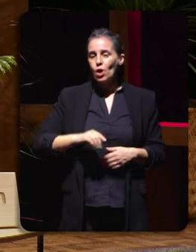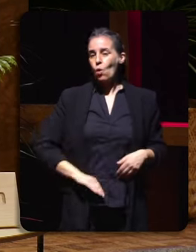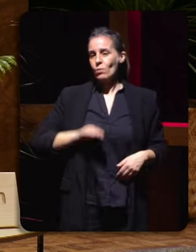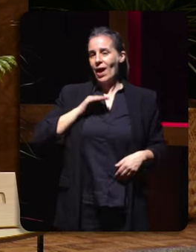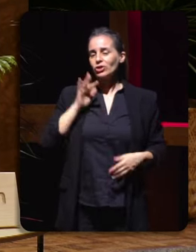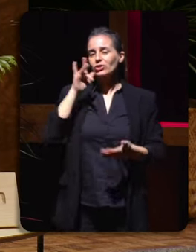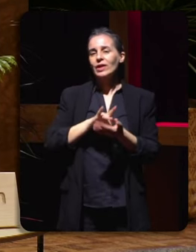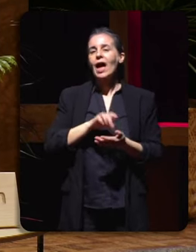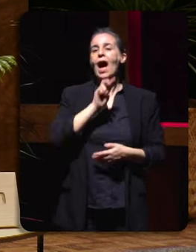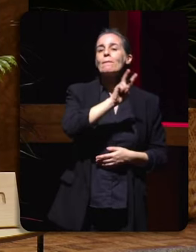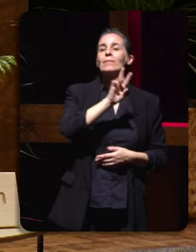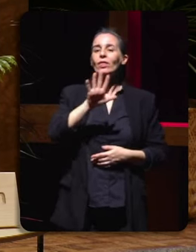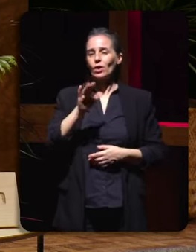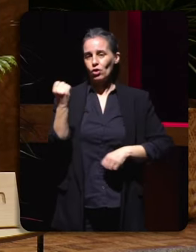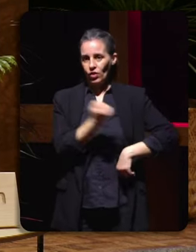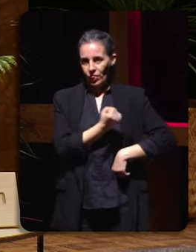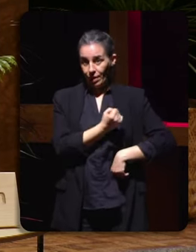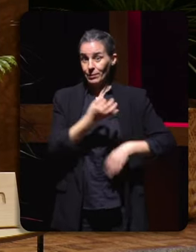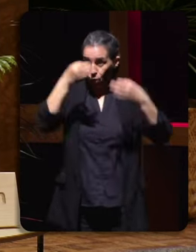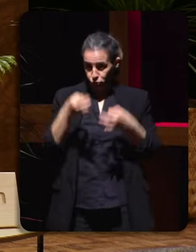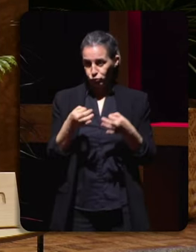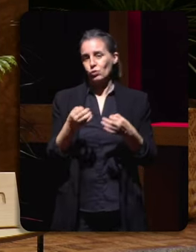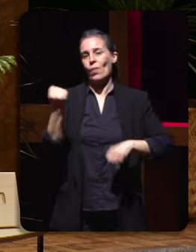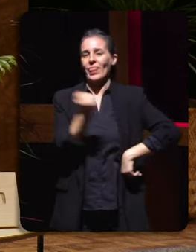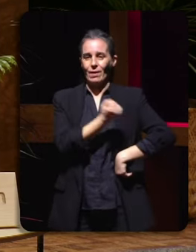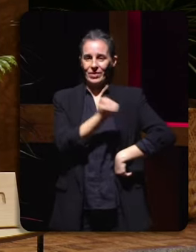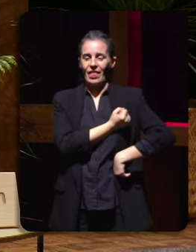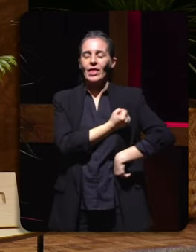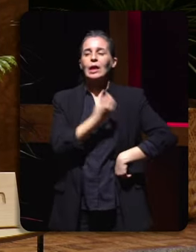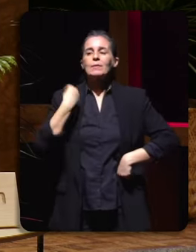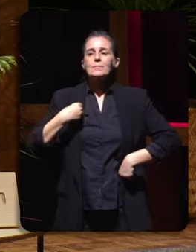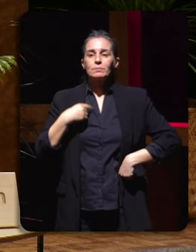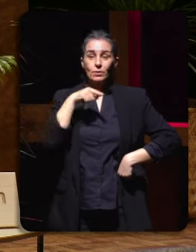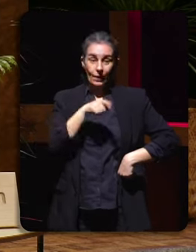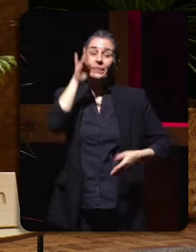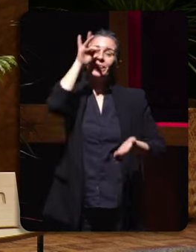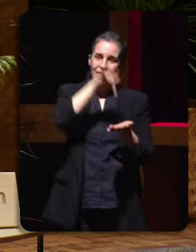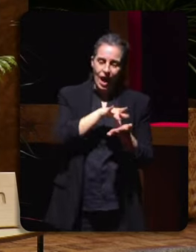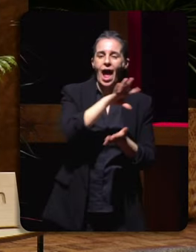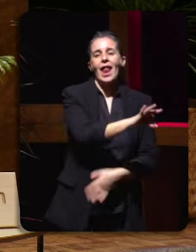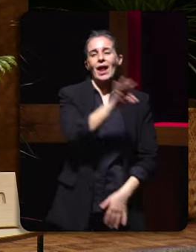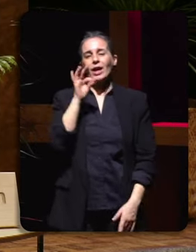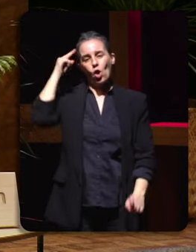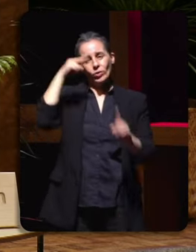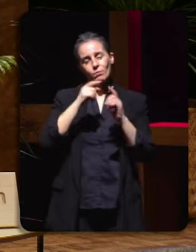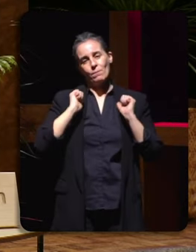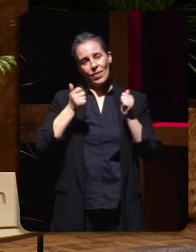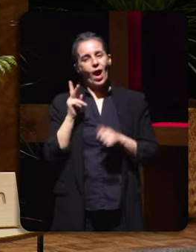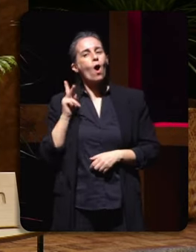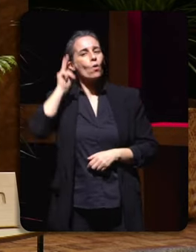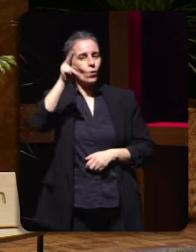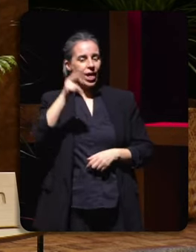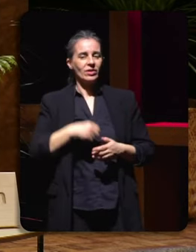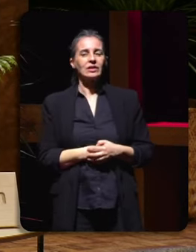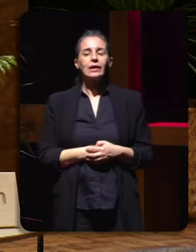25 de dezembro o sea en Nadal por tanto foi esa data que escolín para iniciar a miña xubilación co cal